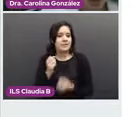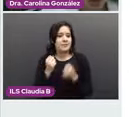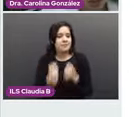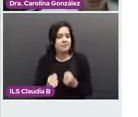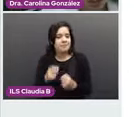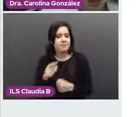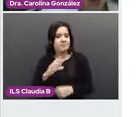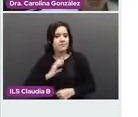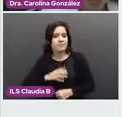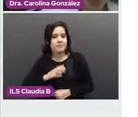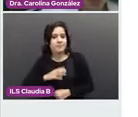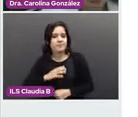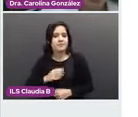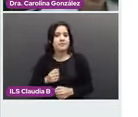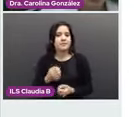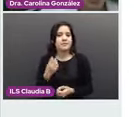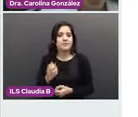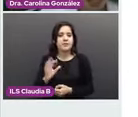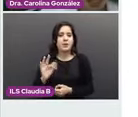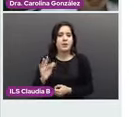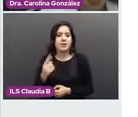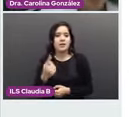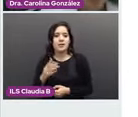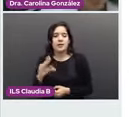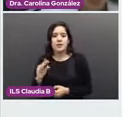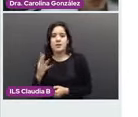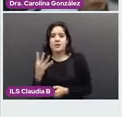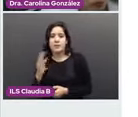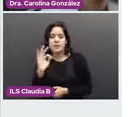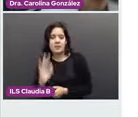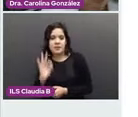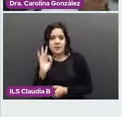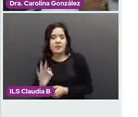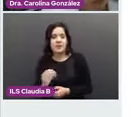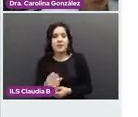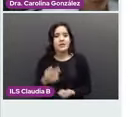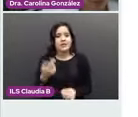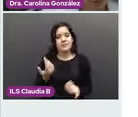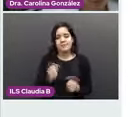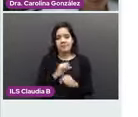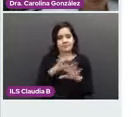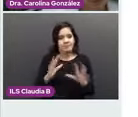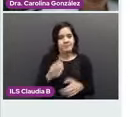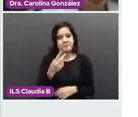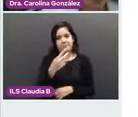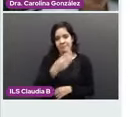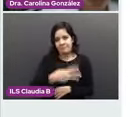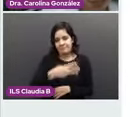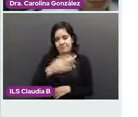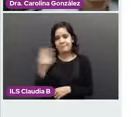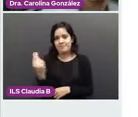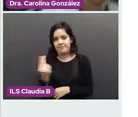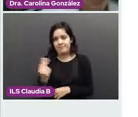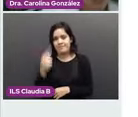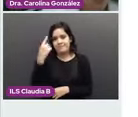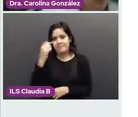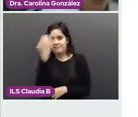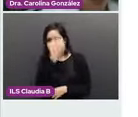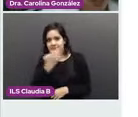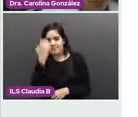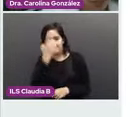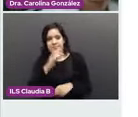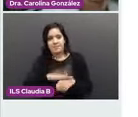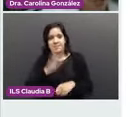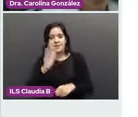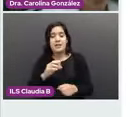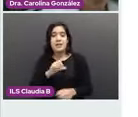94%. Estos requieren estudio por histopatología. El VIRRAX 5, alta sospecha